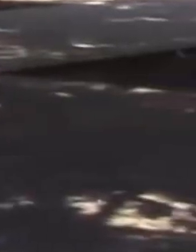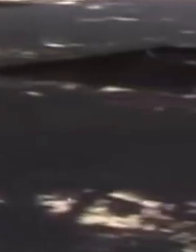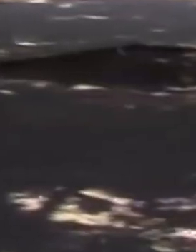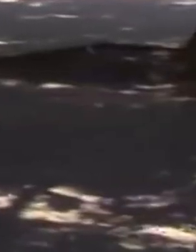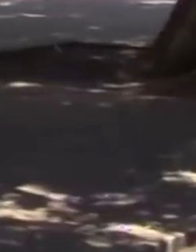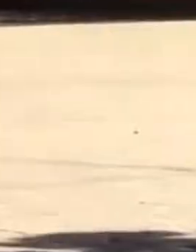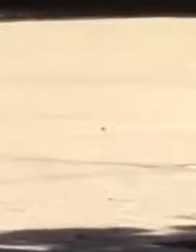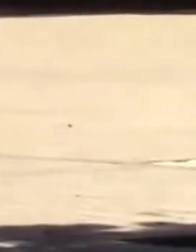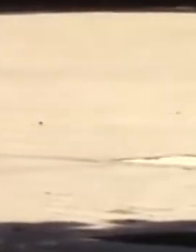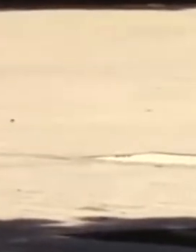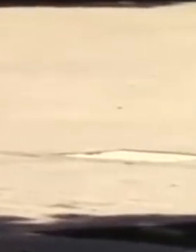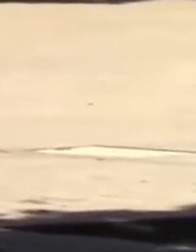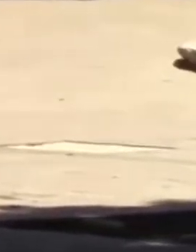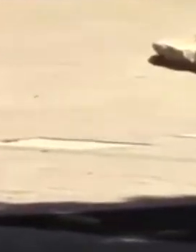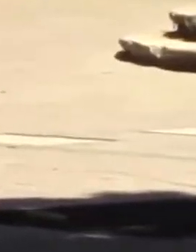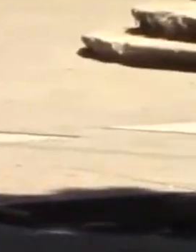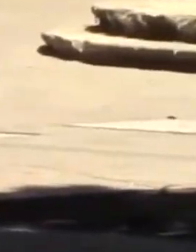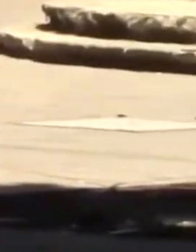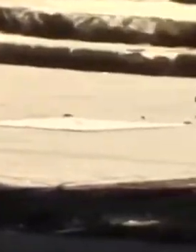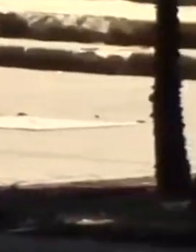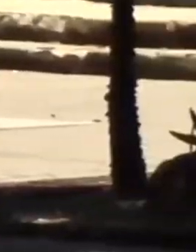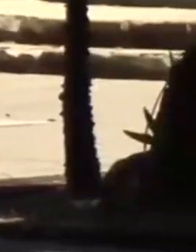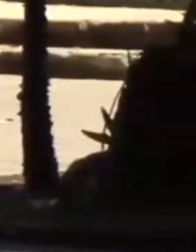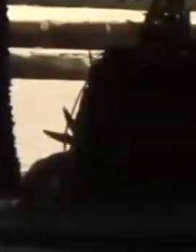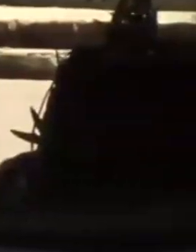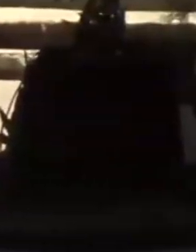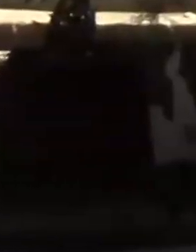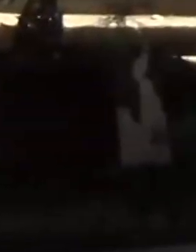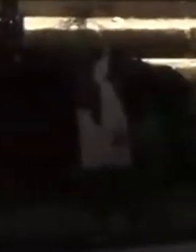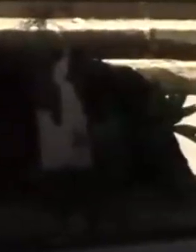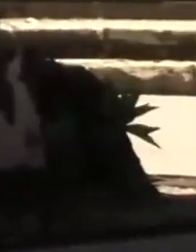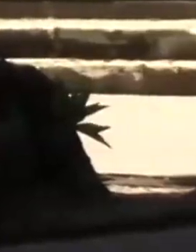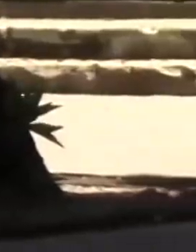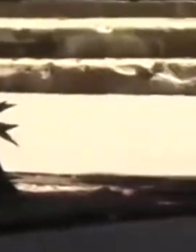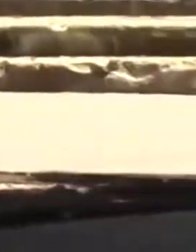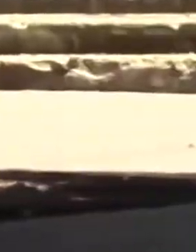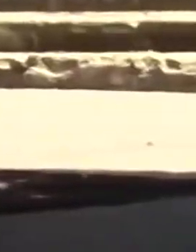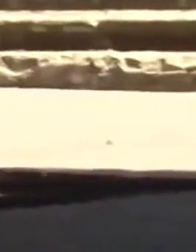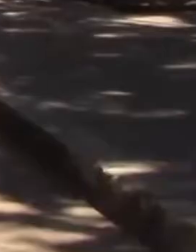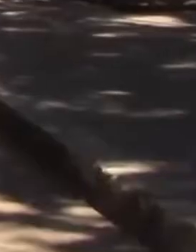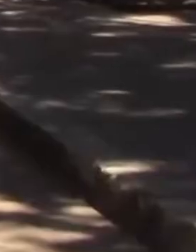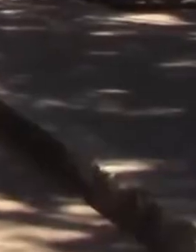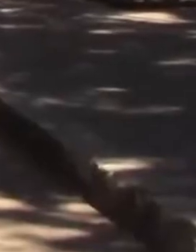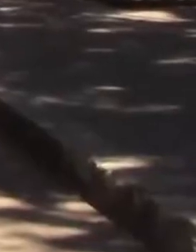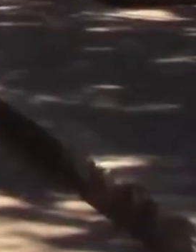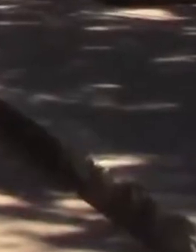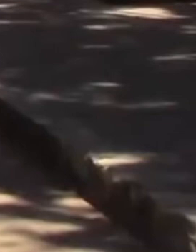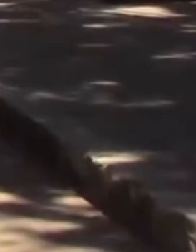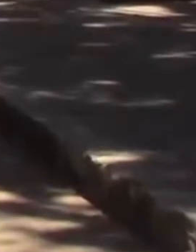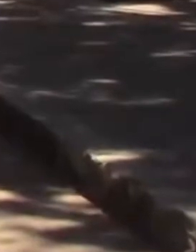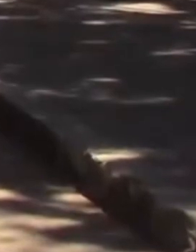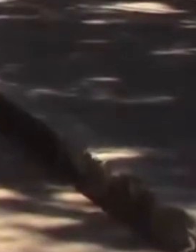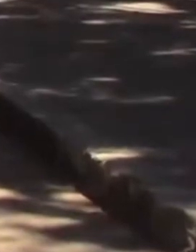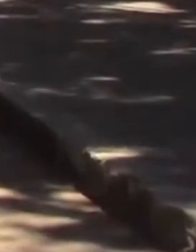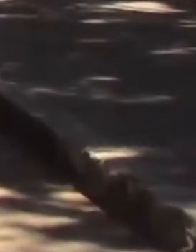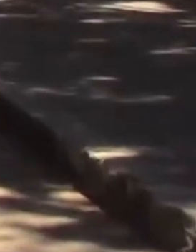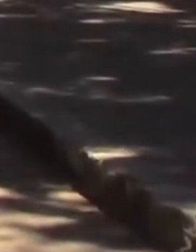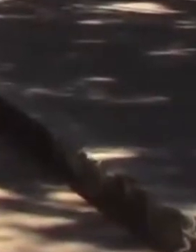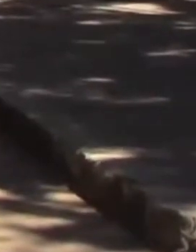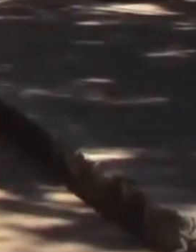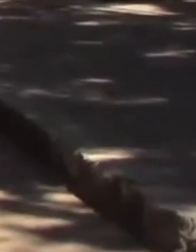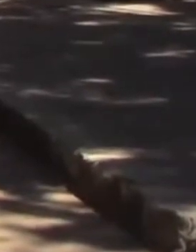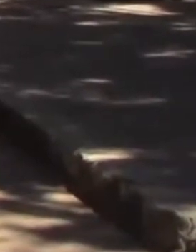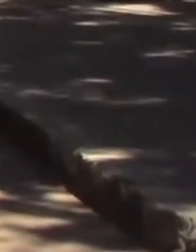han dejado un total de 208 decesos. Serán los próximos 10 días cuando las calles y pueblos circunvencinos deberán permanecer sin